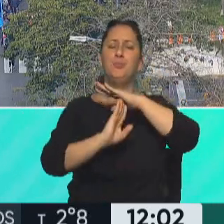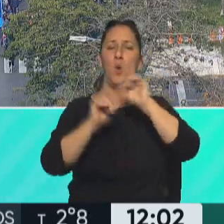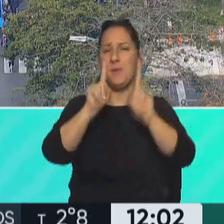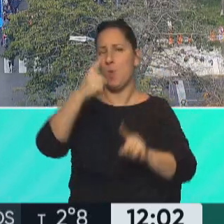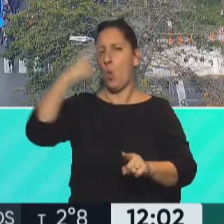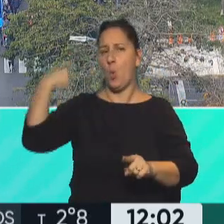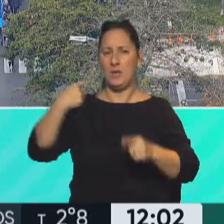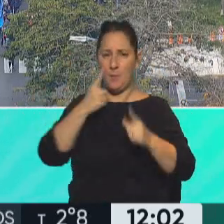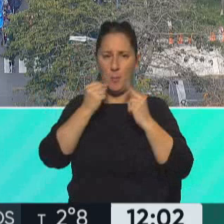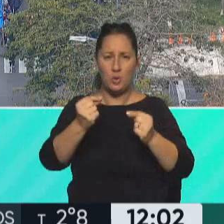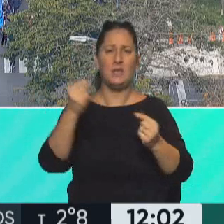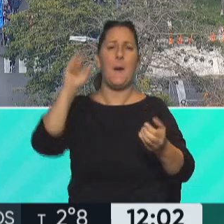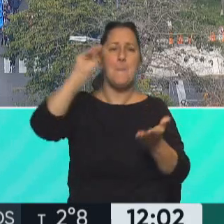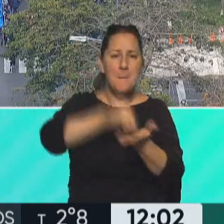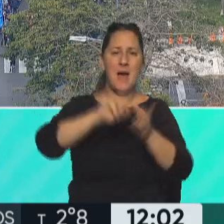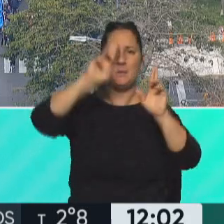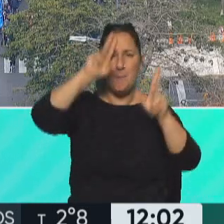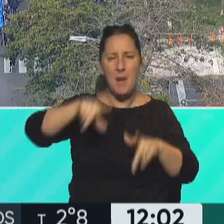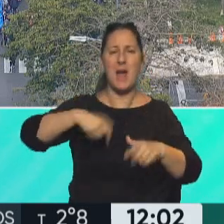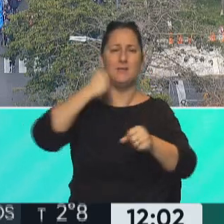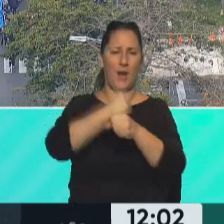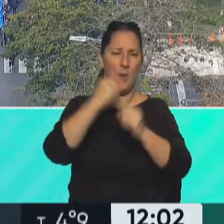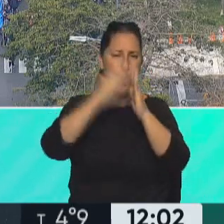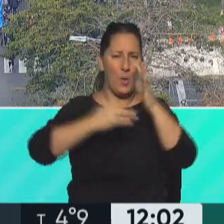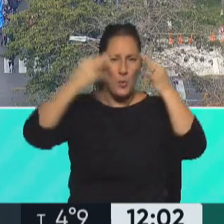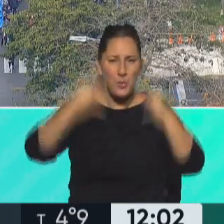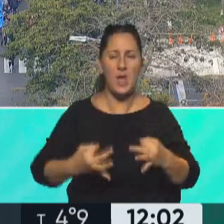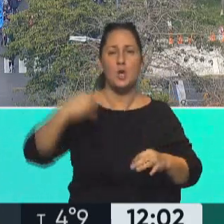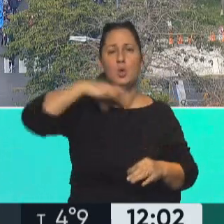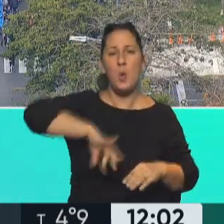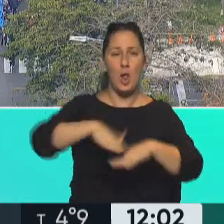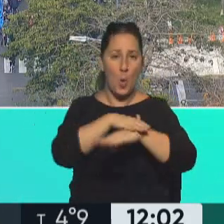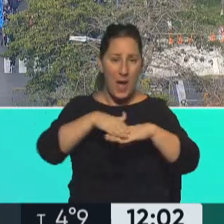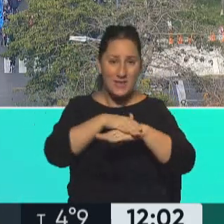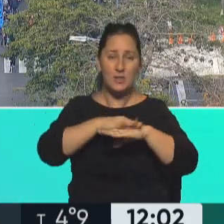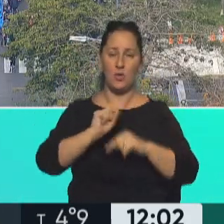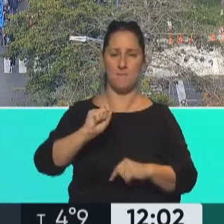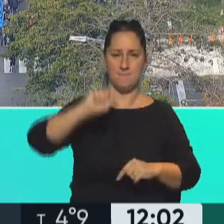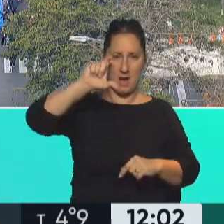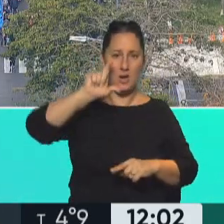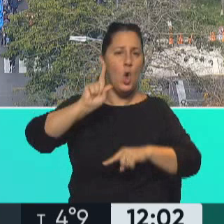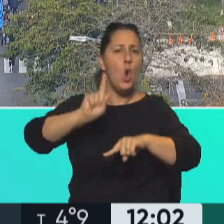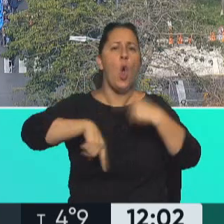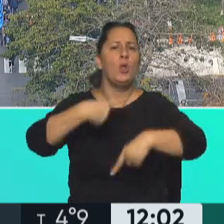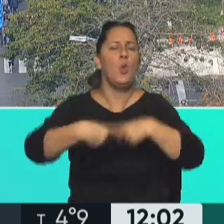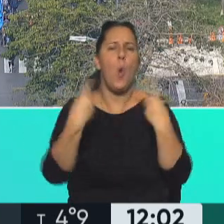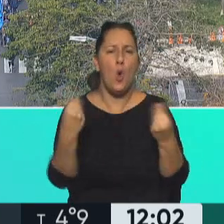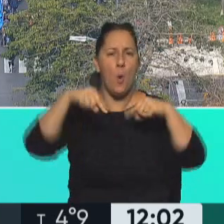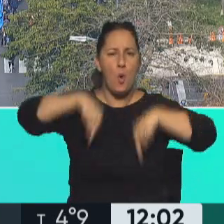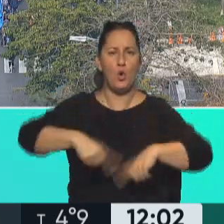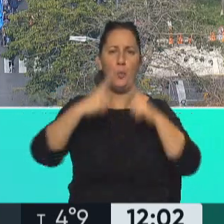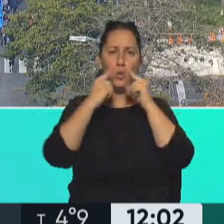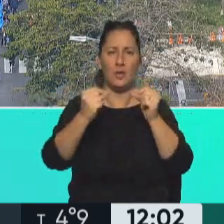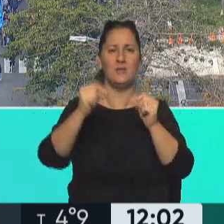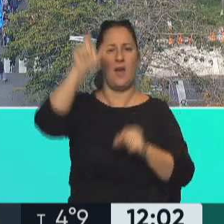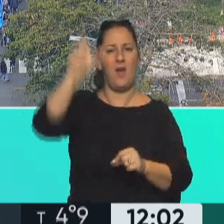protestas, más planes sociales, trabajo digno y aumento del salario básico. Pero para saber cómo continúa esta protesta, vamos a